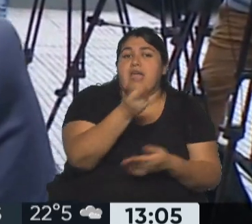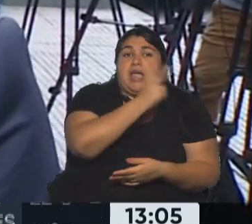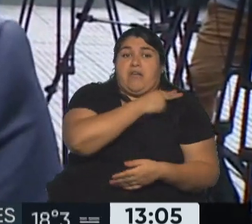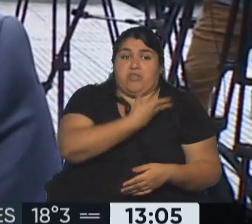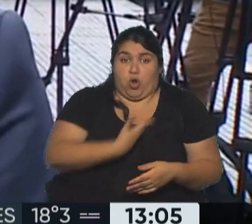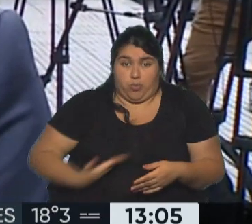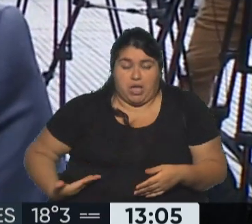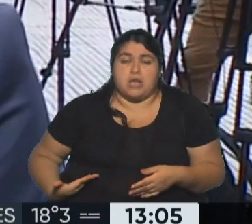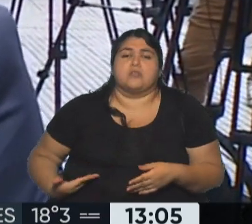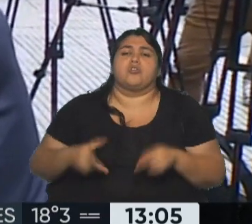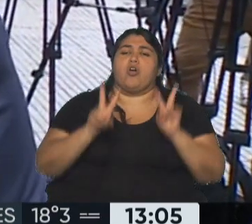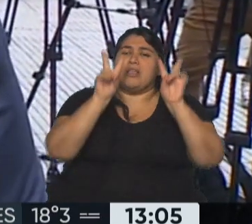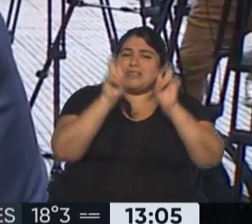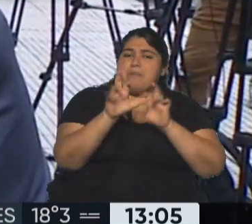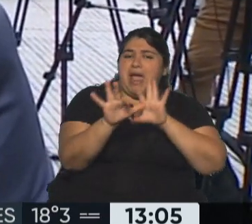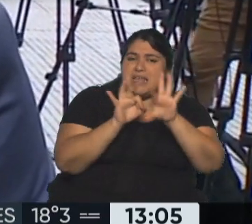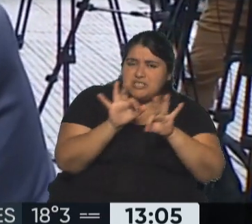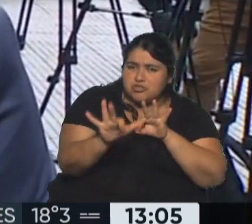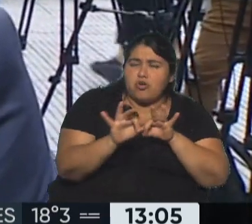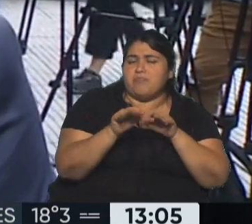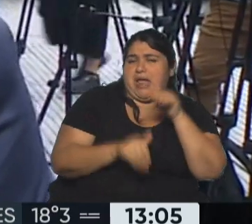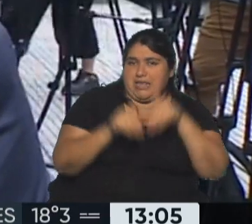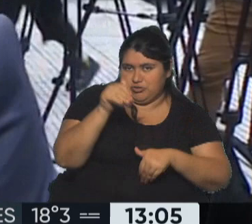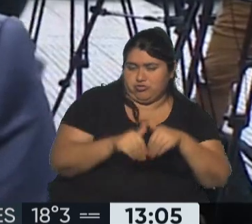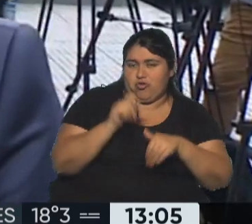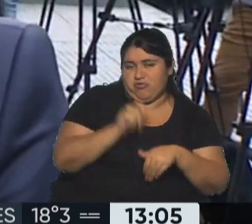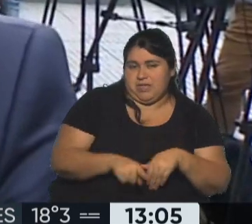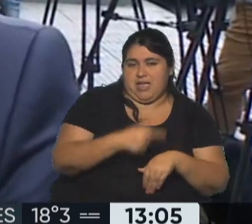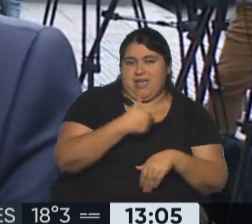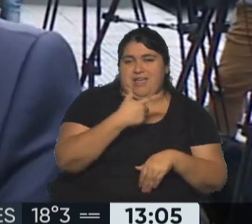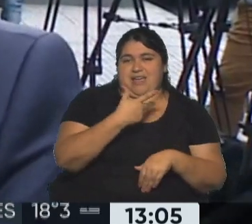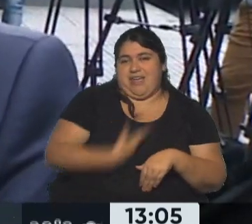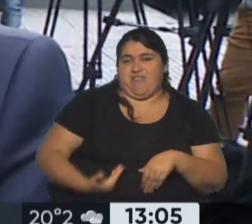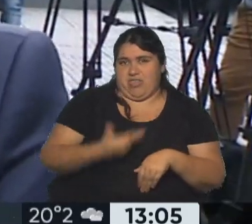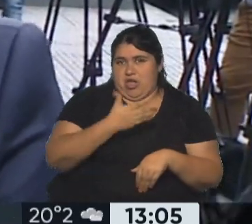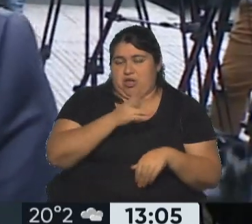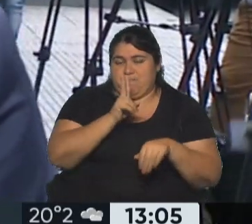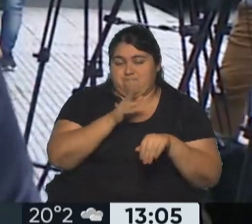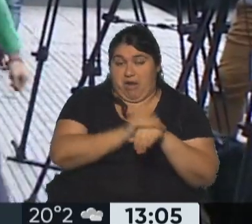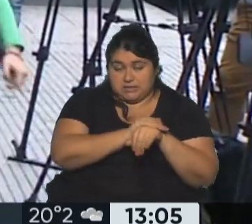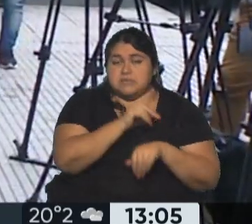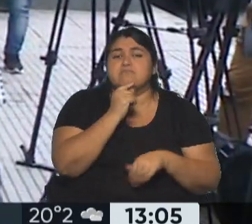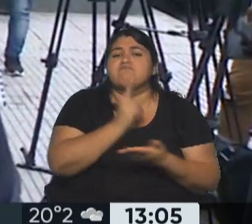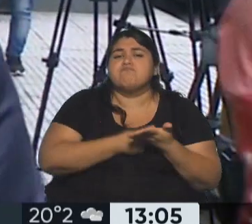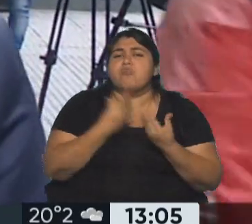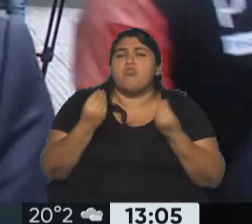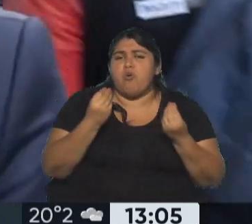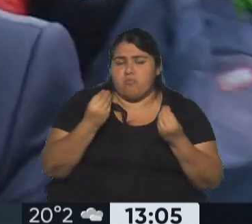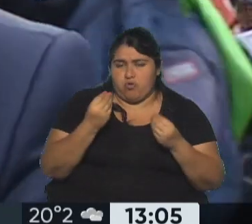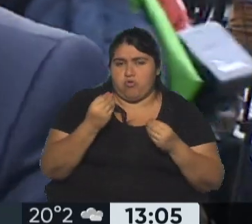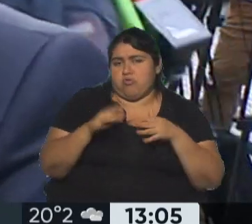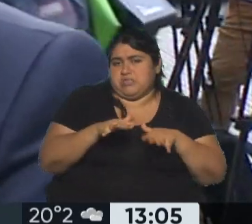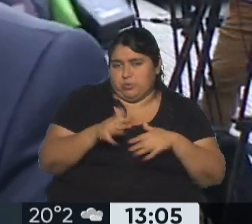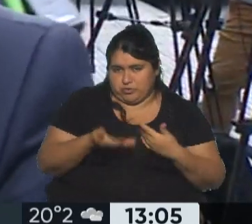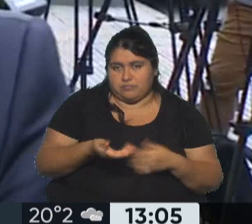de gobierno del tema de la elección en la Ciudad de Buenos Aires, ¿cómo queda eso plasmado teniendo en cuenta este encuentro? Bueno, yo creo que está saldado,